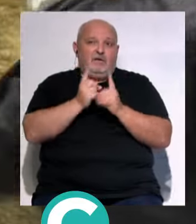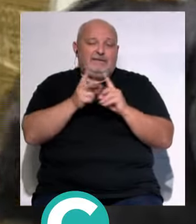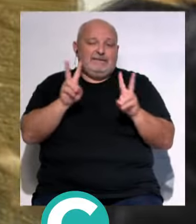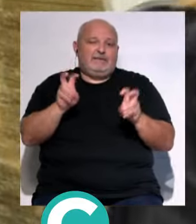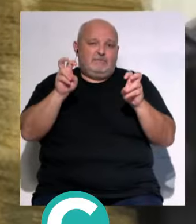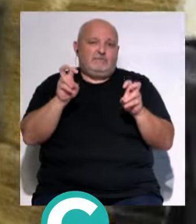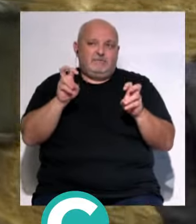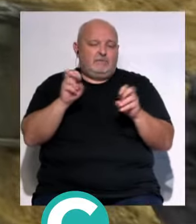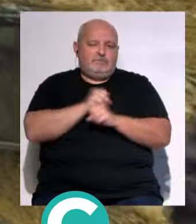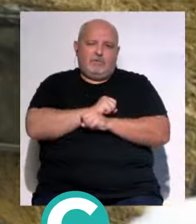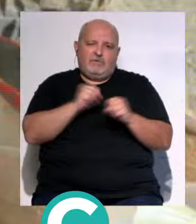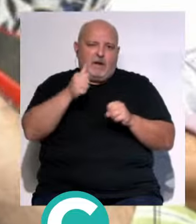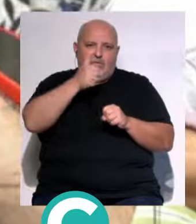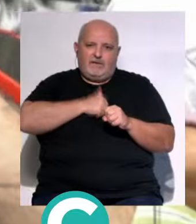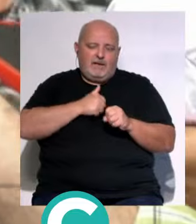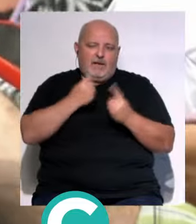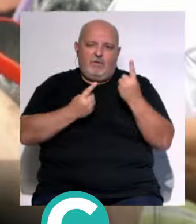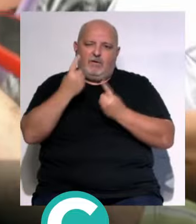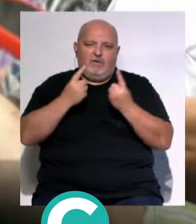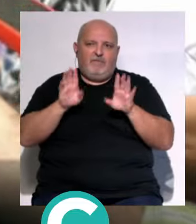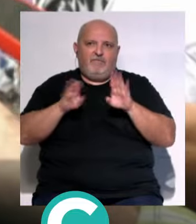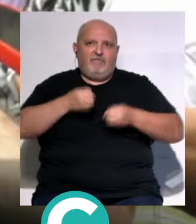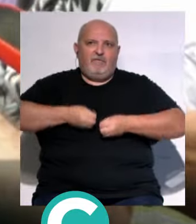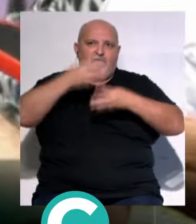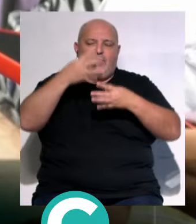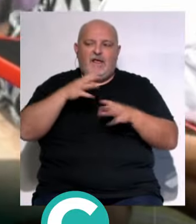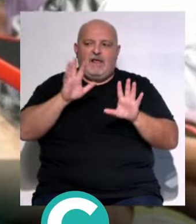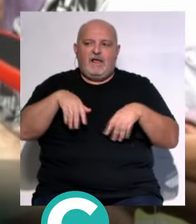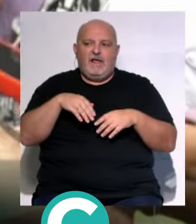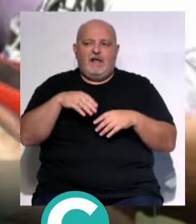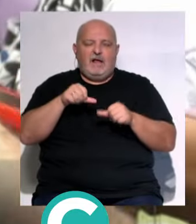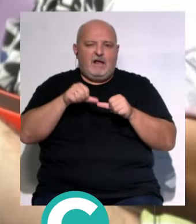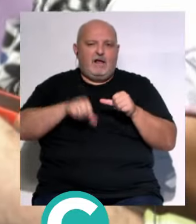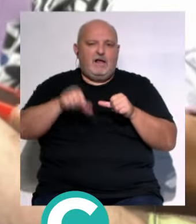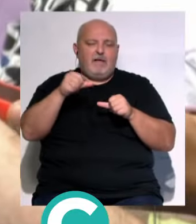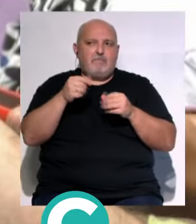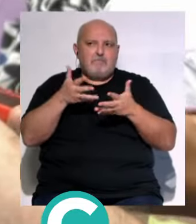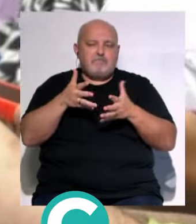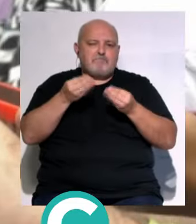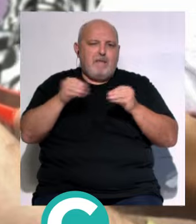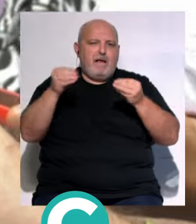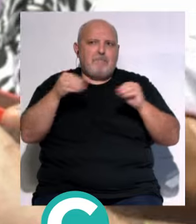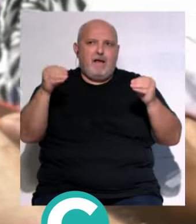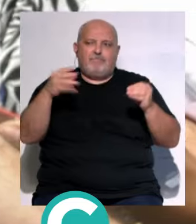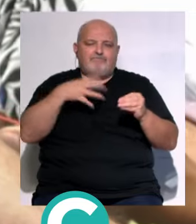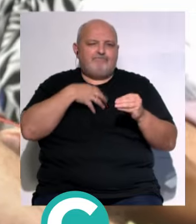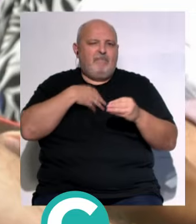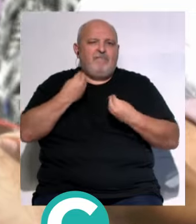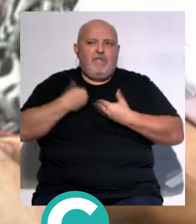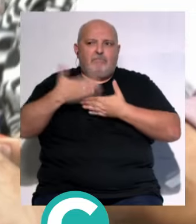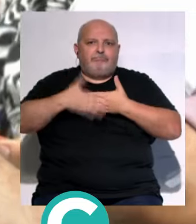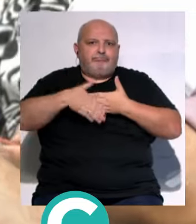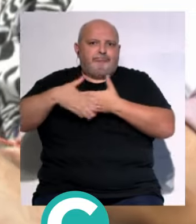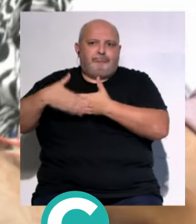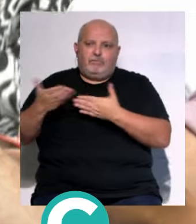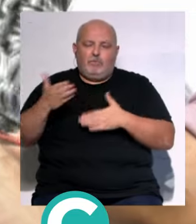prácticamente... ...en insostenible para las vecinas y los vecinos de Cádiz... ...que se enfrentan cada vez más... ...a no poder desarrollar su vida en su